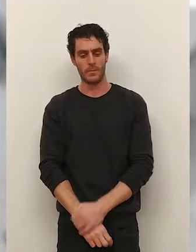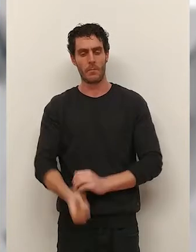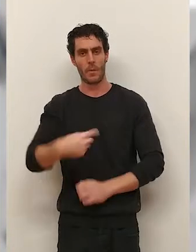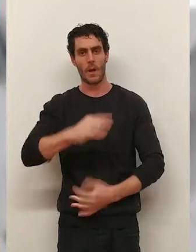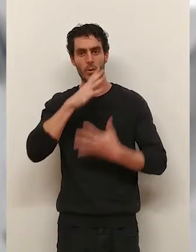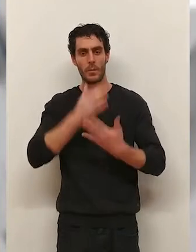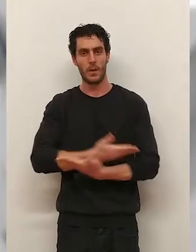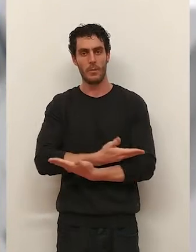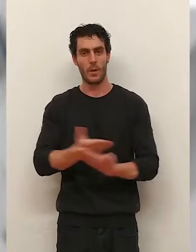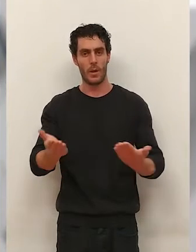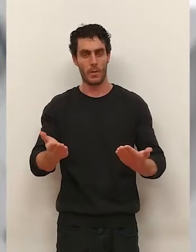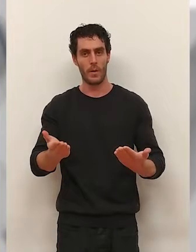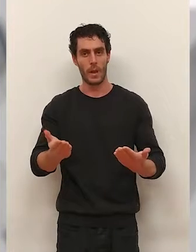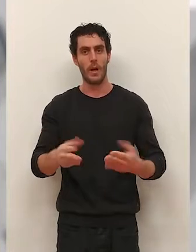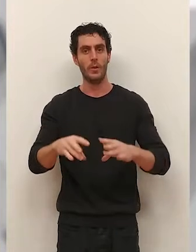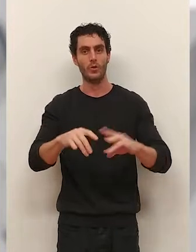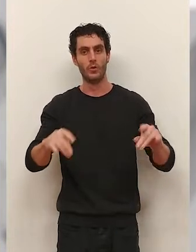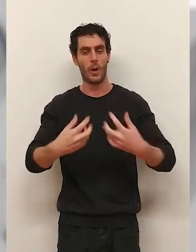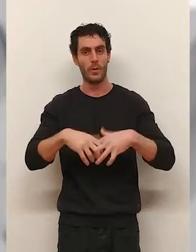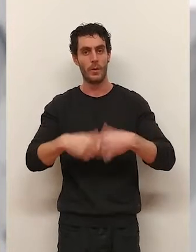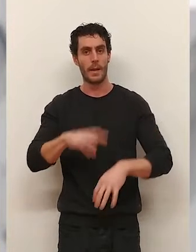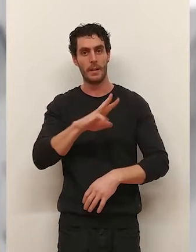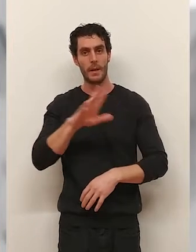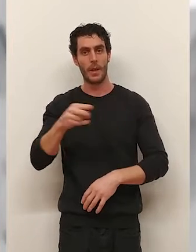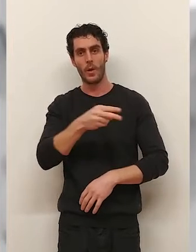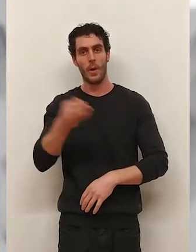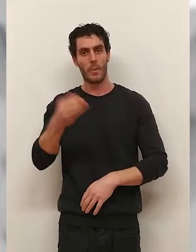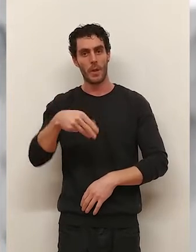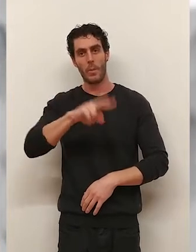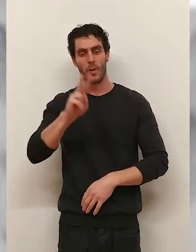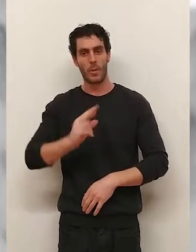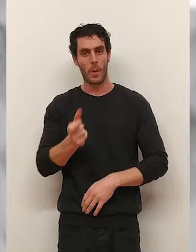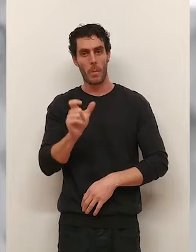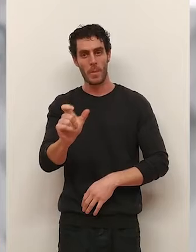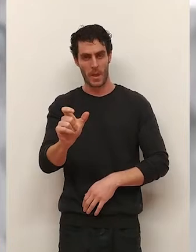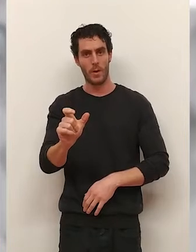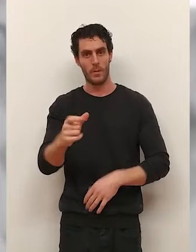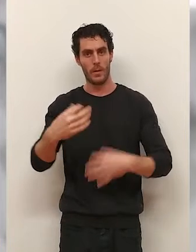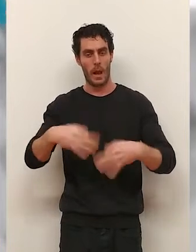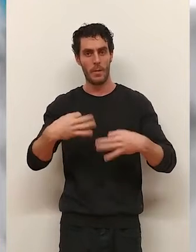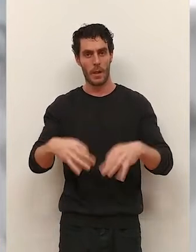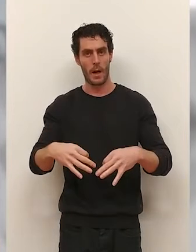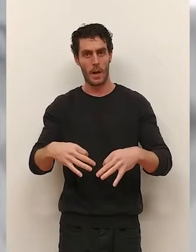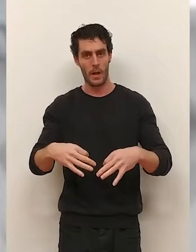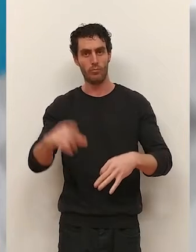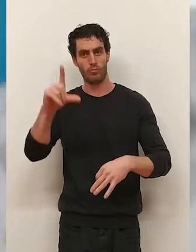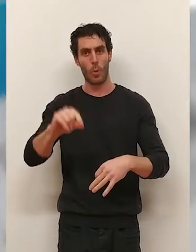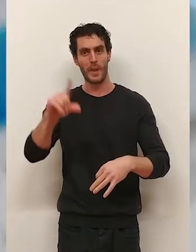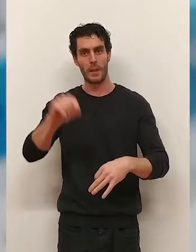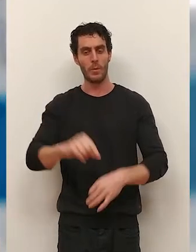Estamos en disposición de poder ofertar suelo industrial a 35 euros el metro cuadrado. Un precio realmente